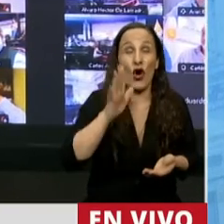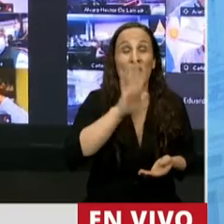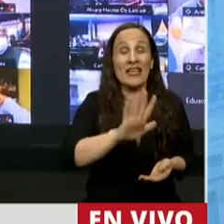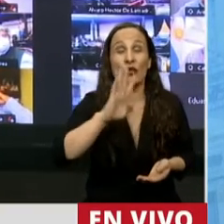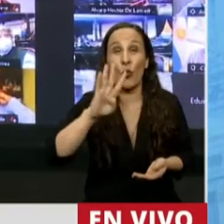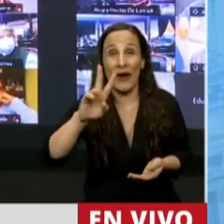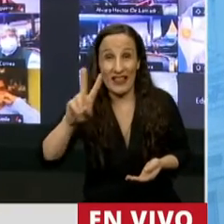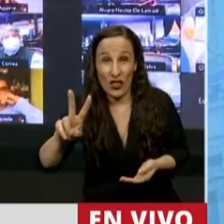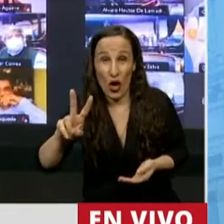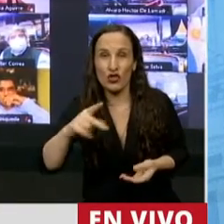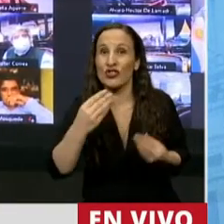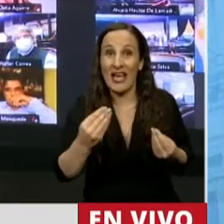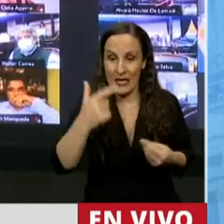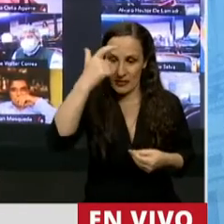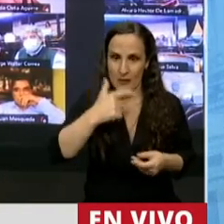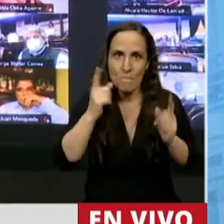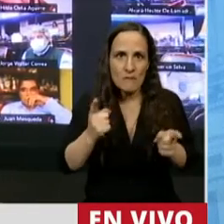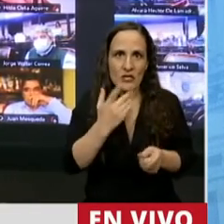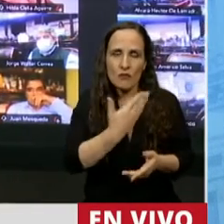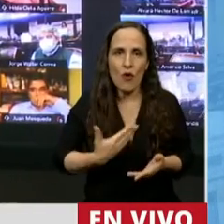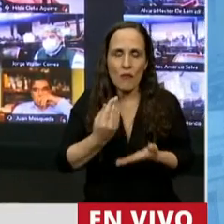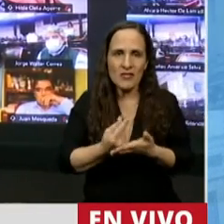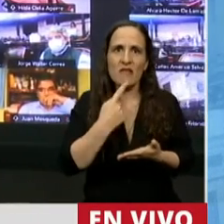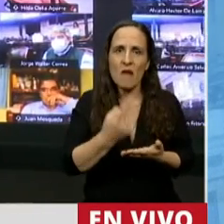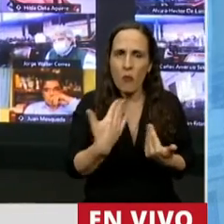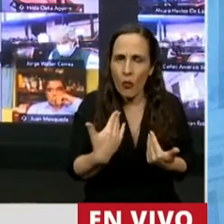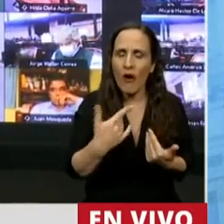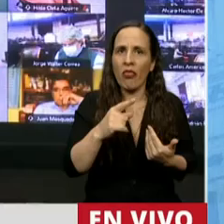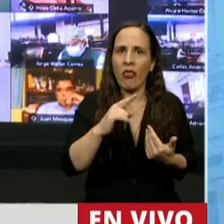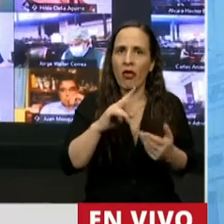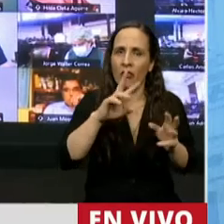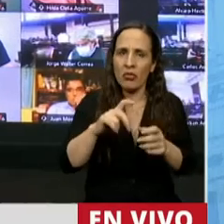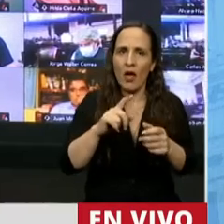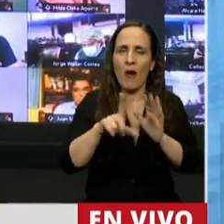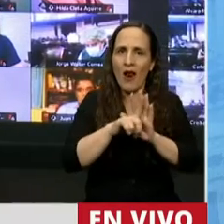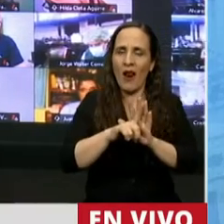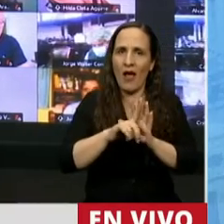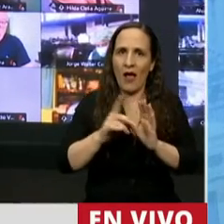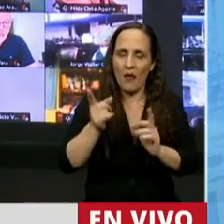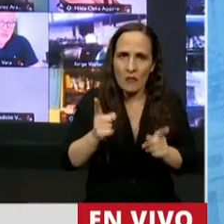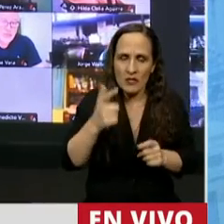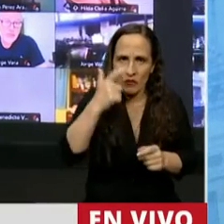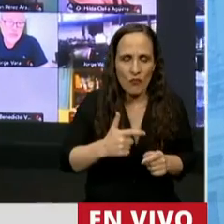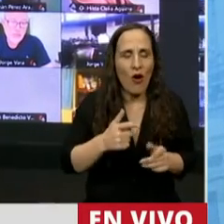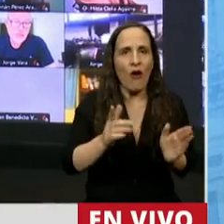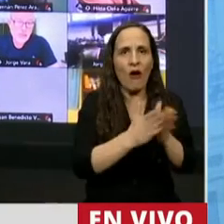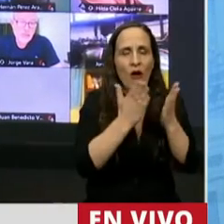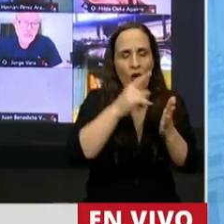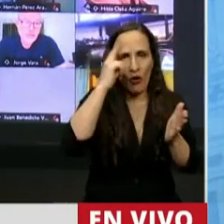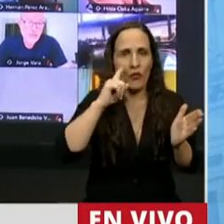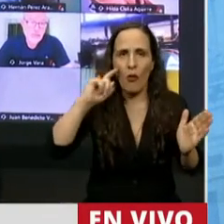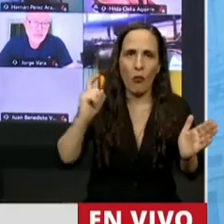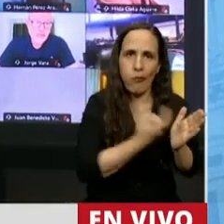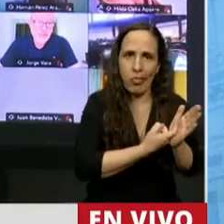autodelegación de facultades legislativas y por ende un acto inconstitucional de parte del Presidente de la